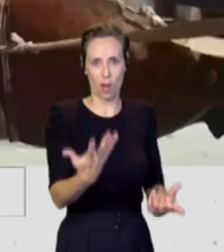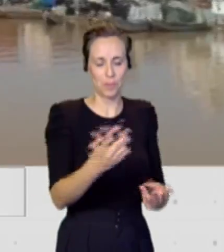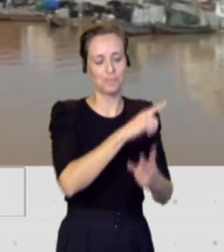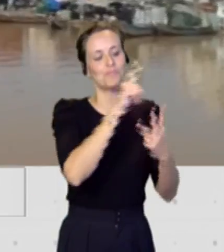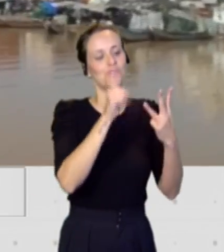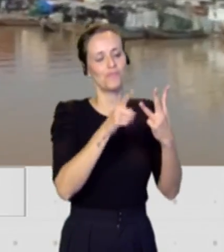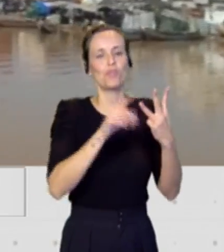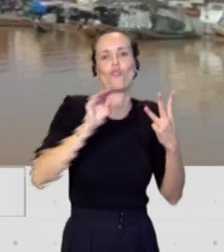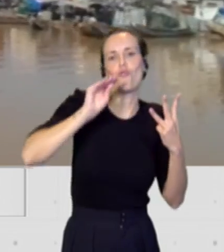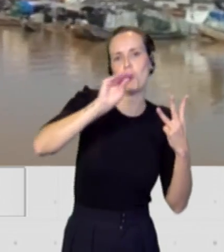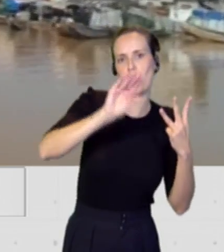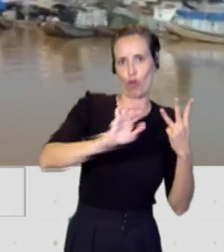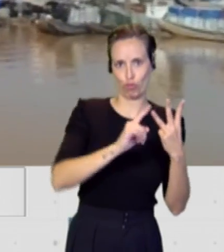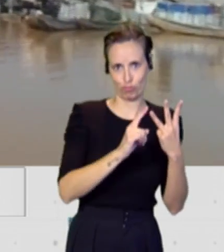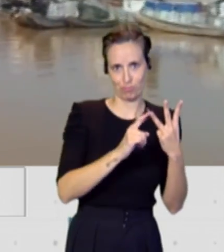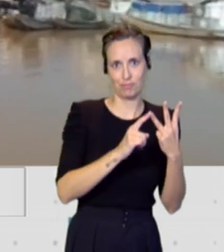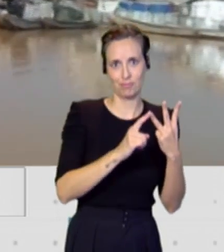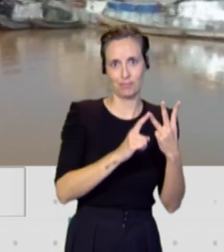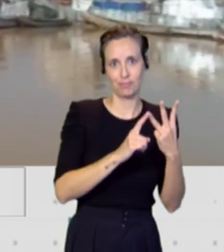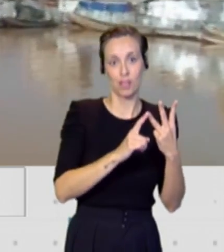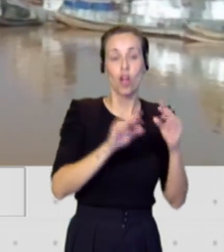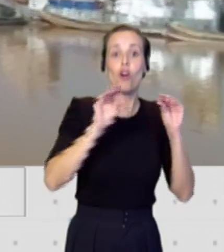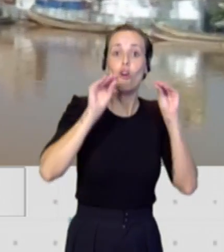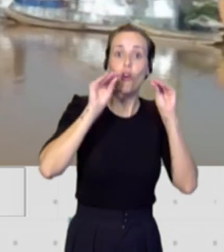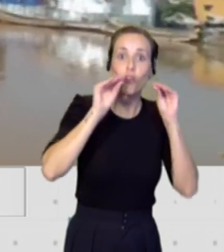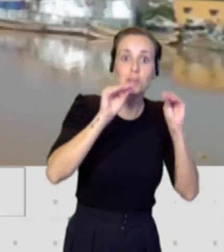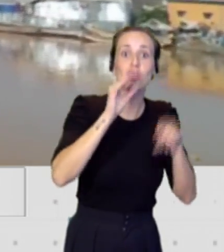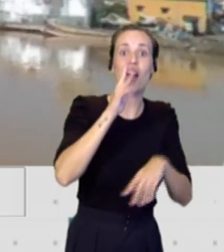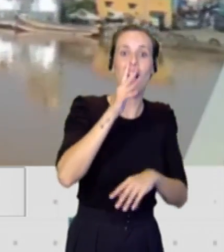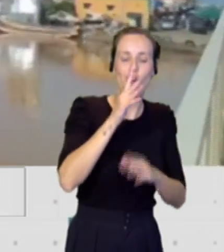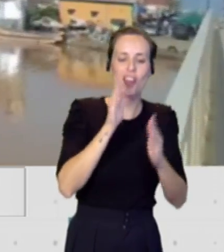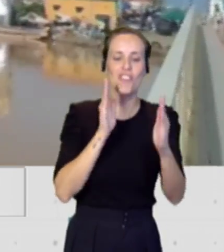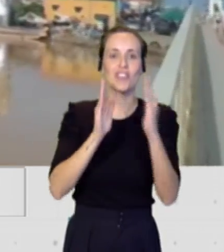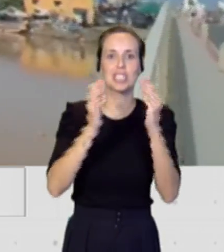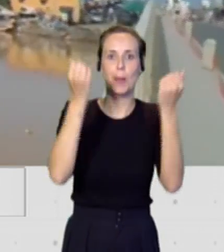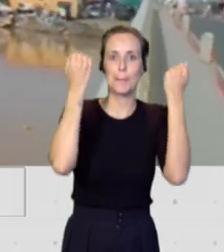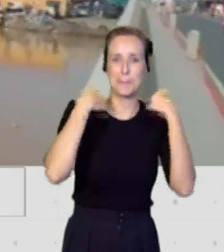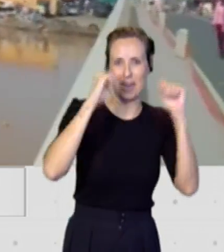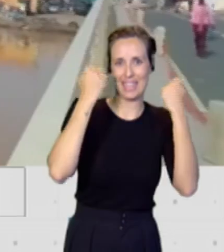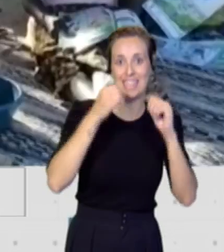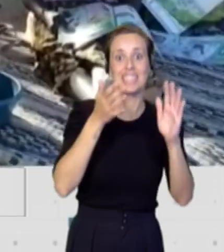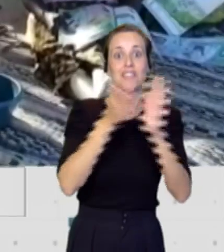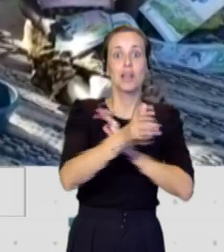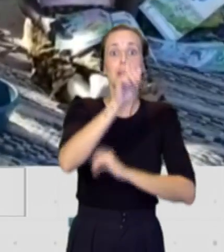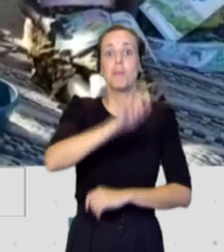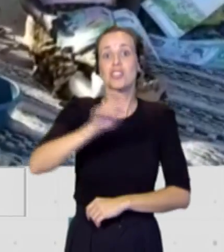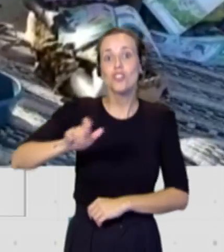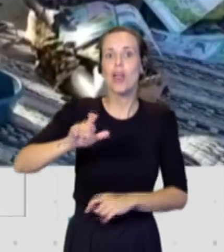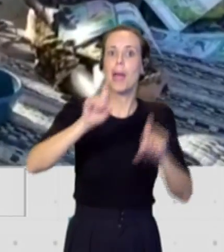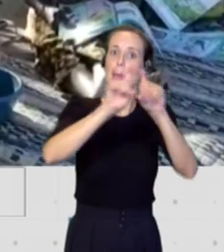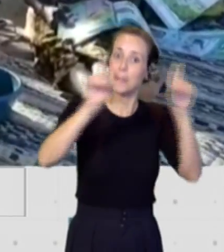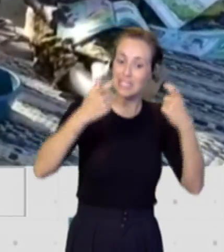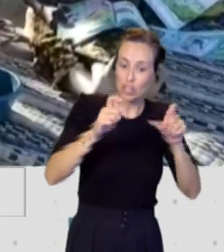formación que a su vez está en la fase práctica de incorporación de esas personas a empresas del sector.